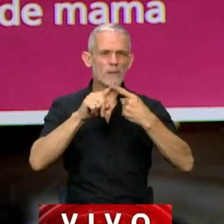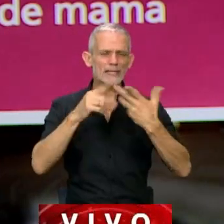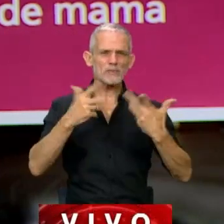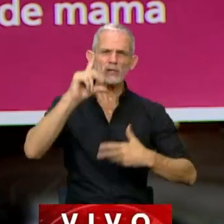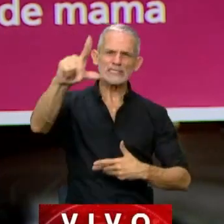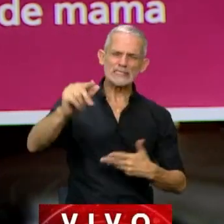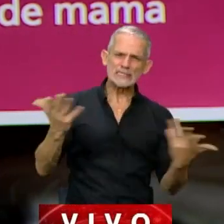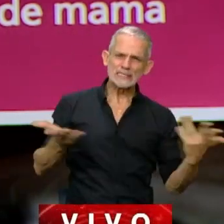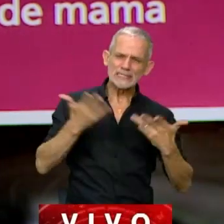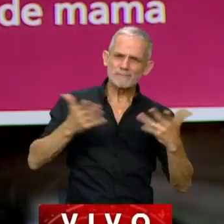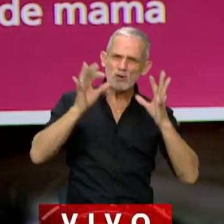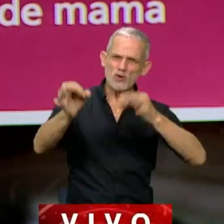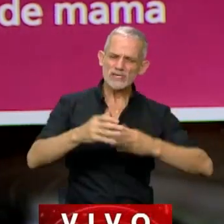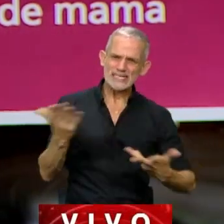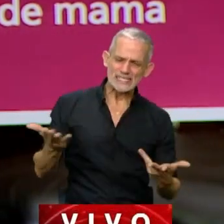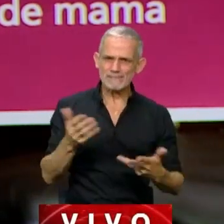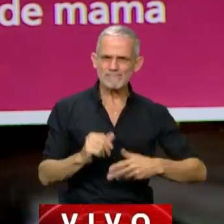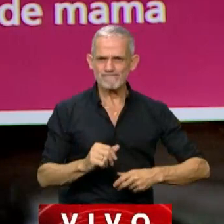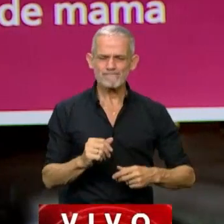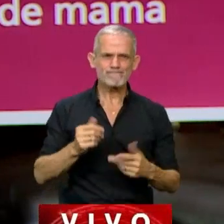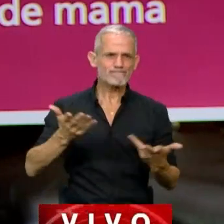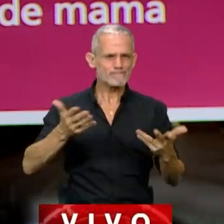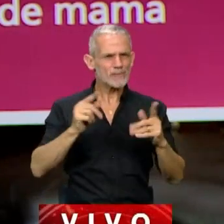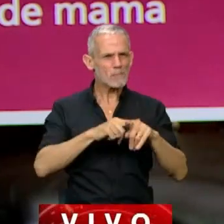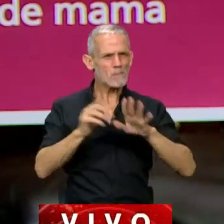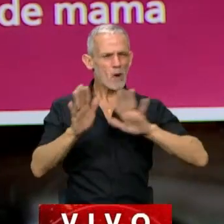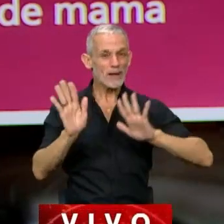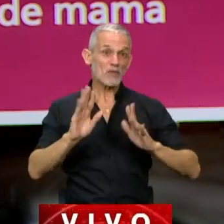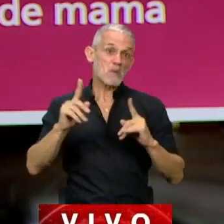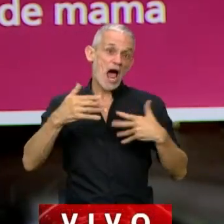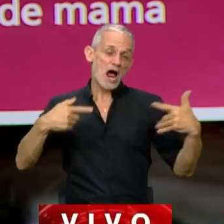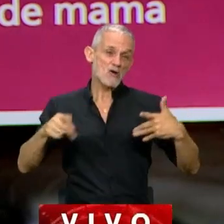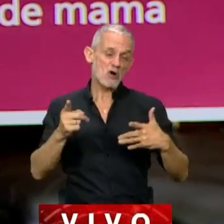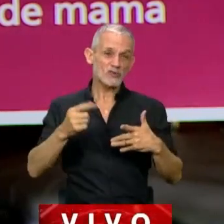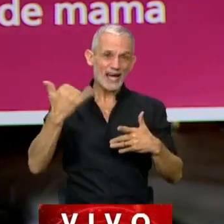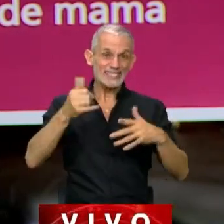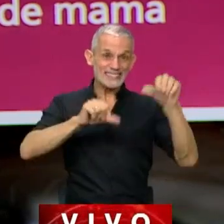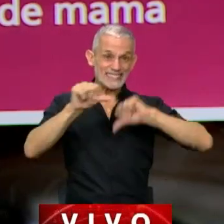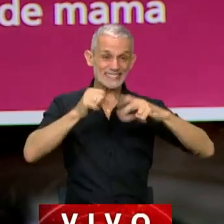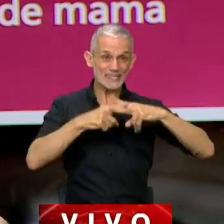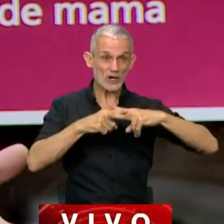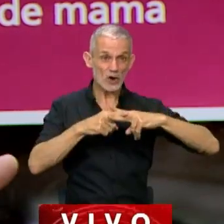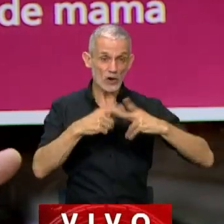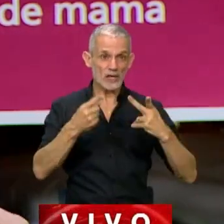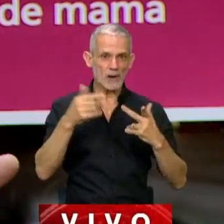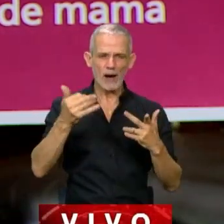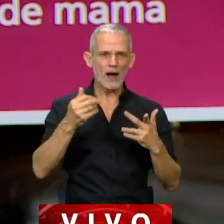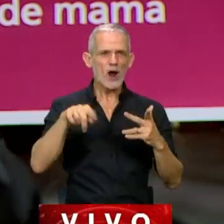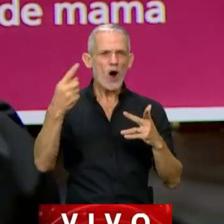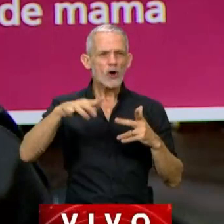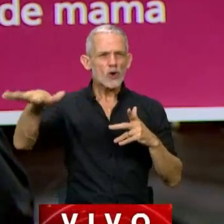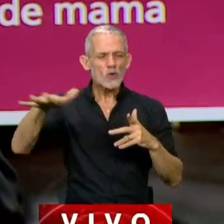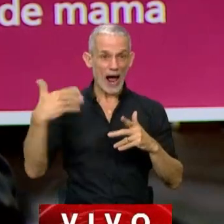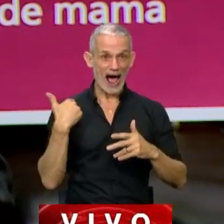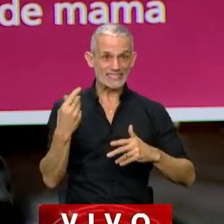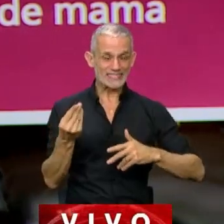están un poquito más largos, más lejos. Pero algunas cosas que están pasando en ciencia y tecnología también están pasando en otros ámbitos.